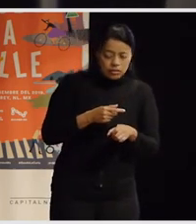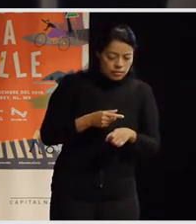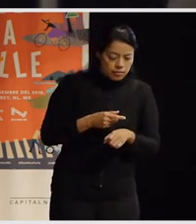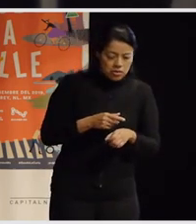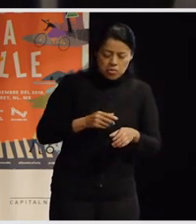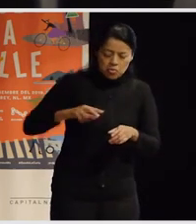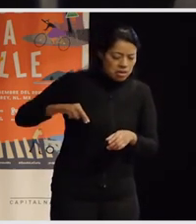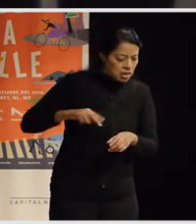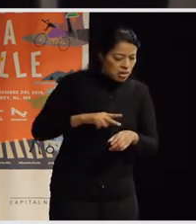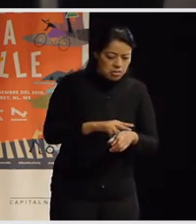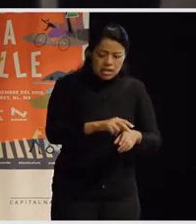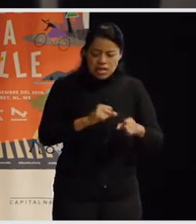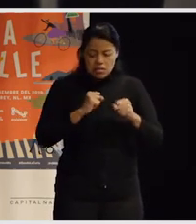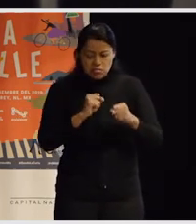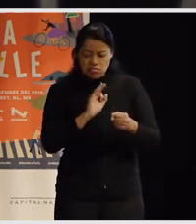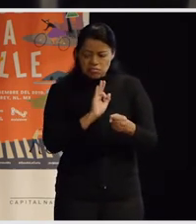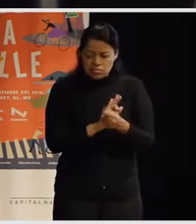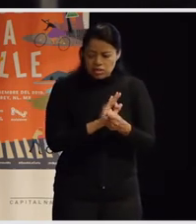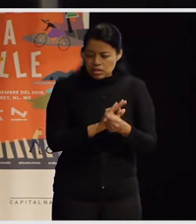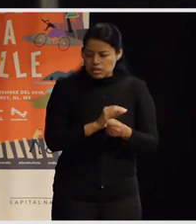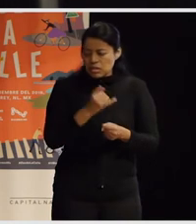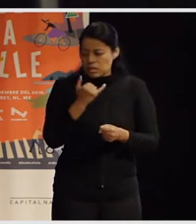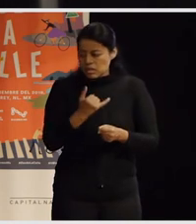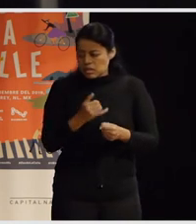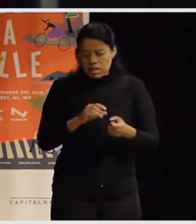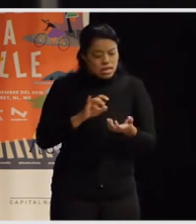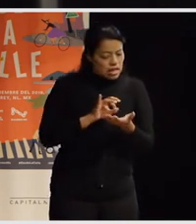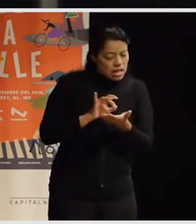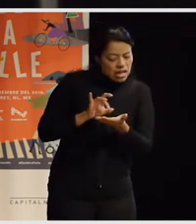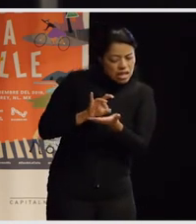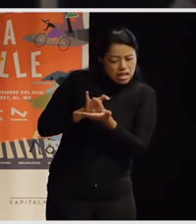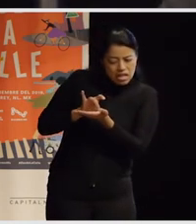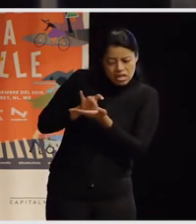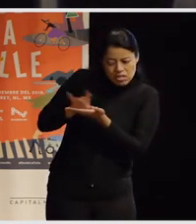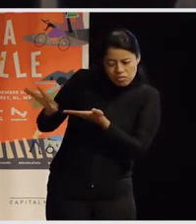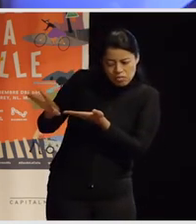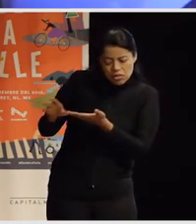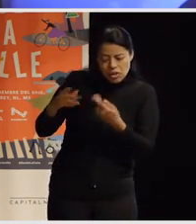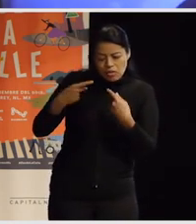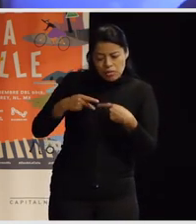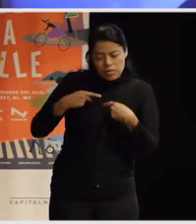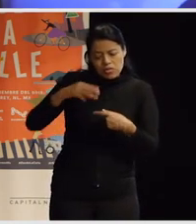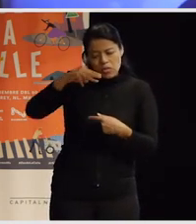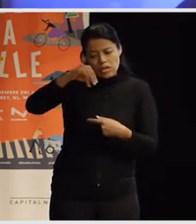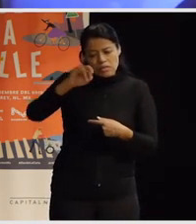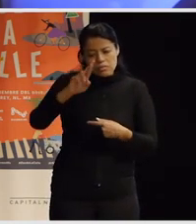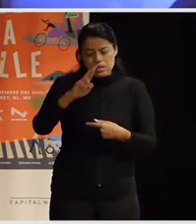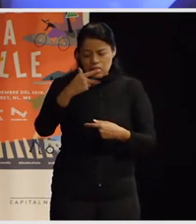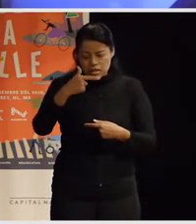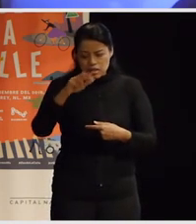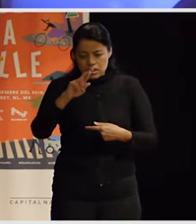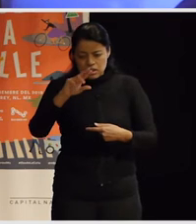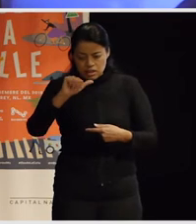con seguridad pero se están expulsando a migrantes sí bueno